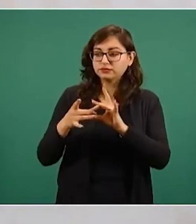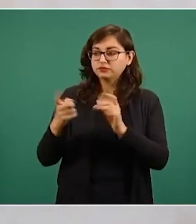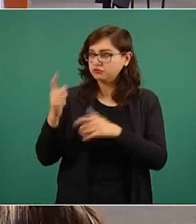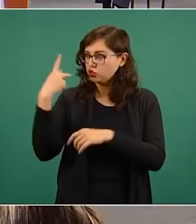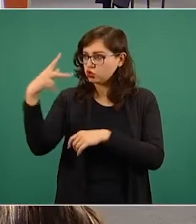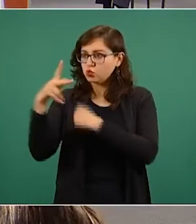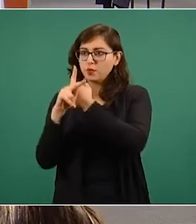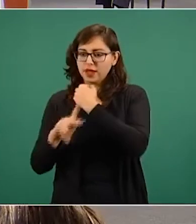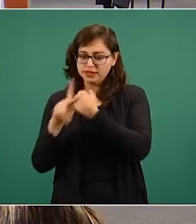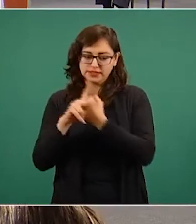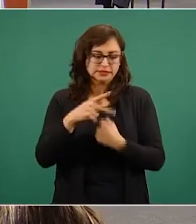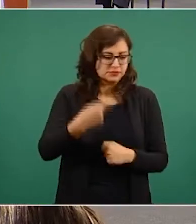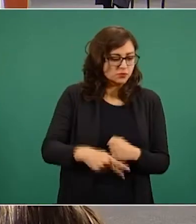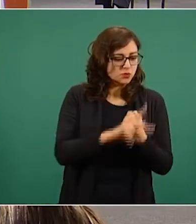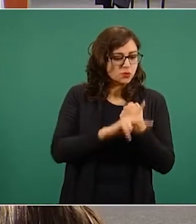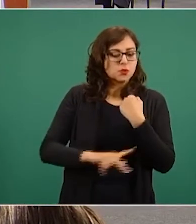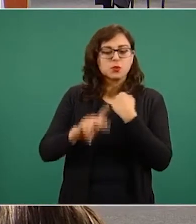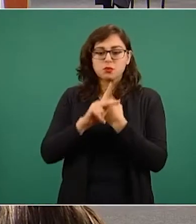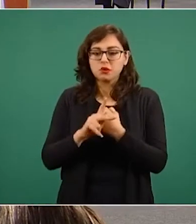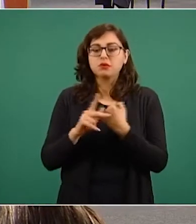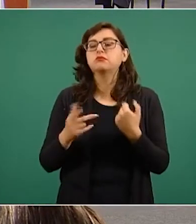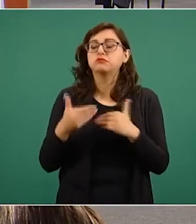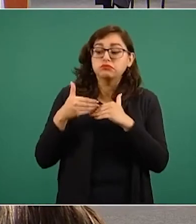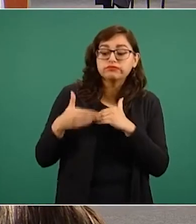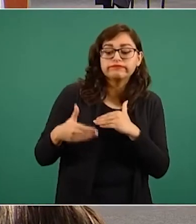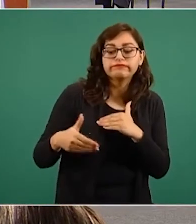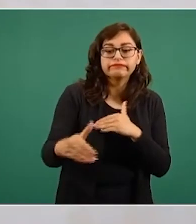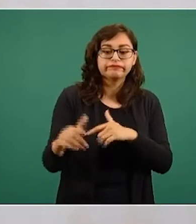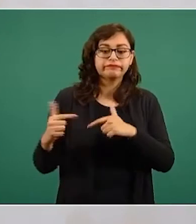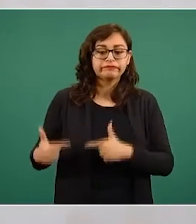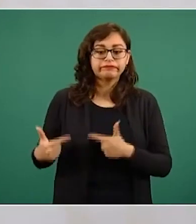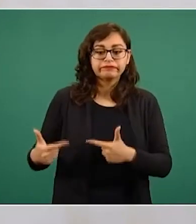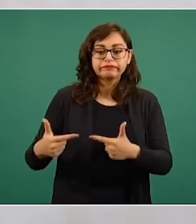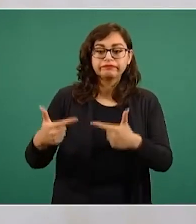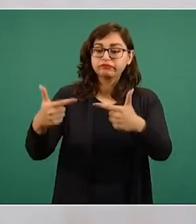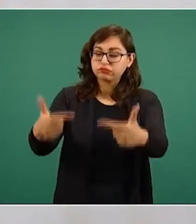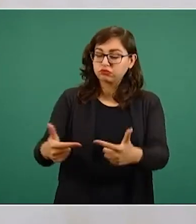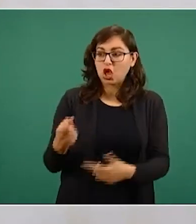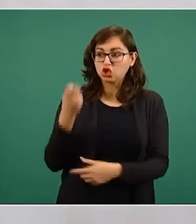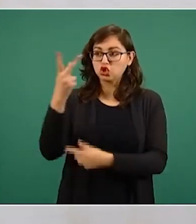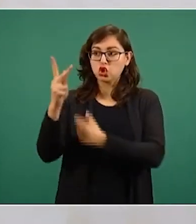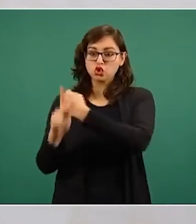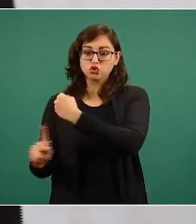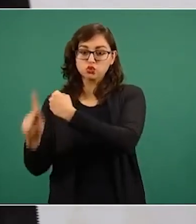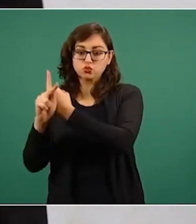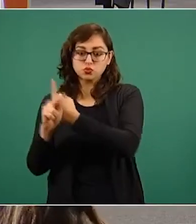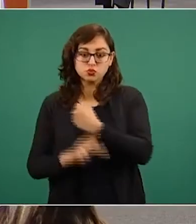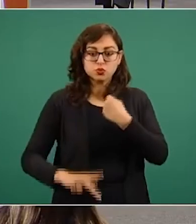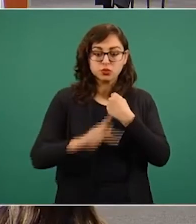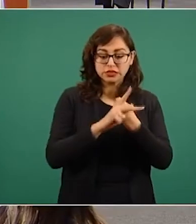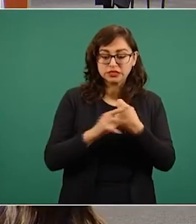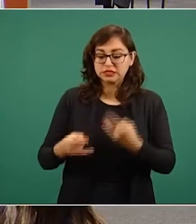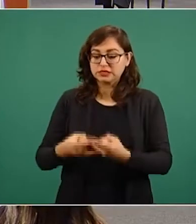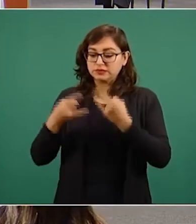y brindar a las próximas generaciones de ambas orillas del Atlántico, los cauces